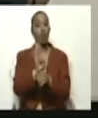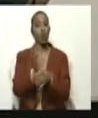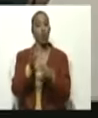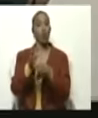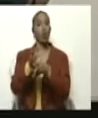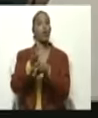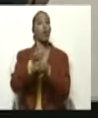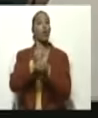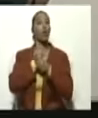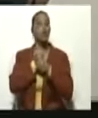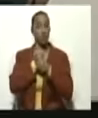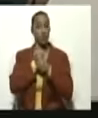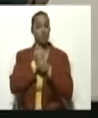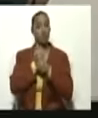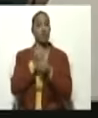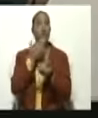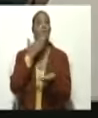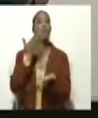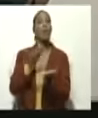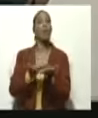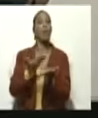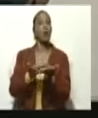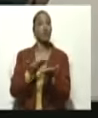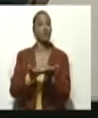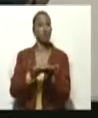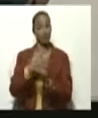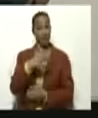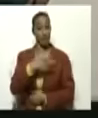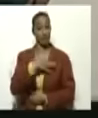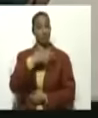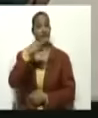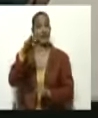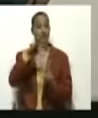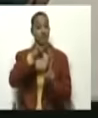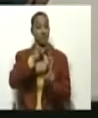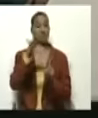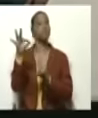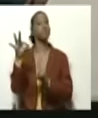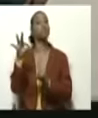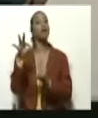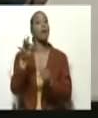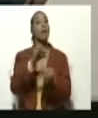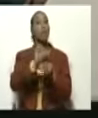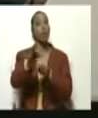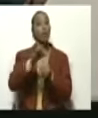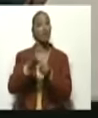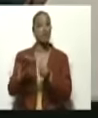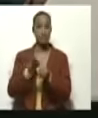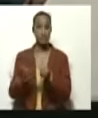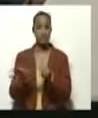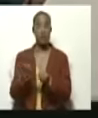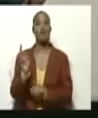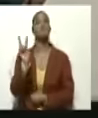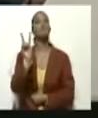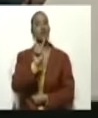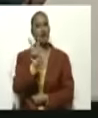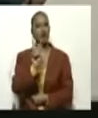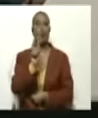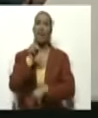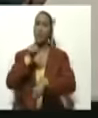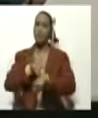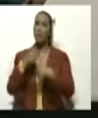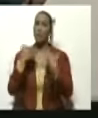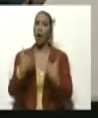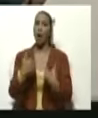propuesta de reelegir los destinos de nuestros municipios. Venezuela se dirige hacia un periodo de